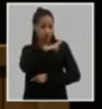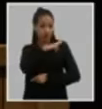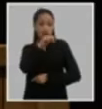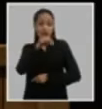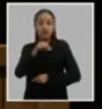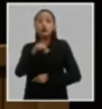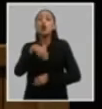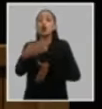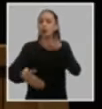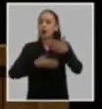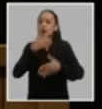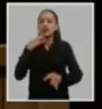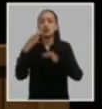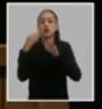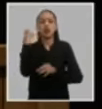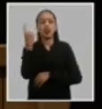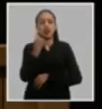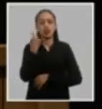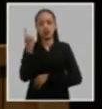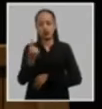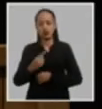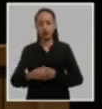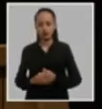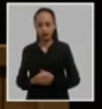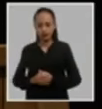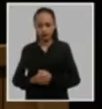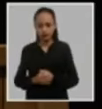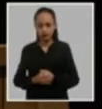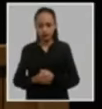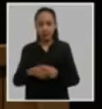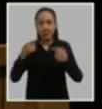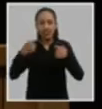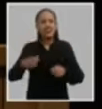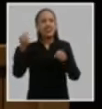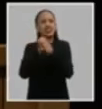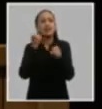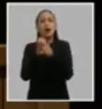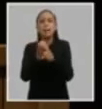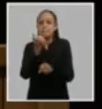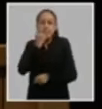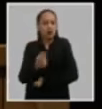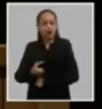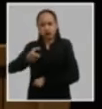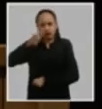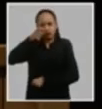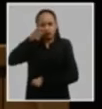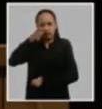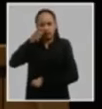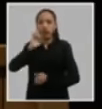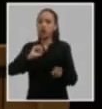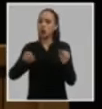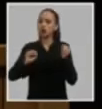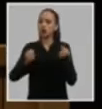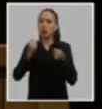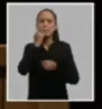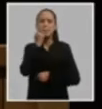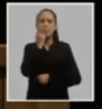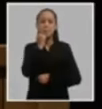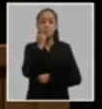problema de seguridad nacional ante lo cual se requiere actuar con mayor vigilancia exigencia y control